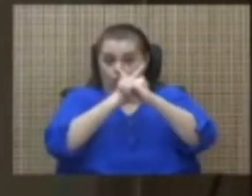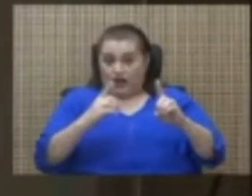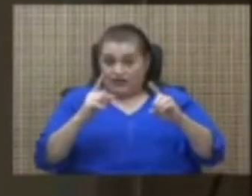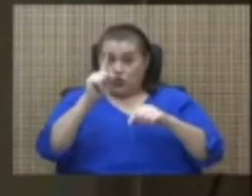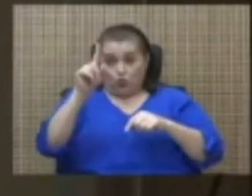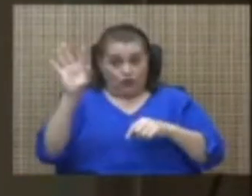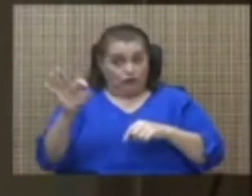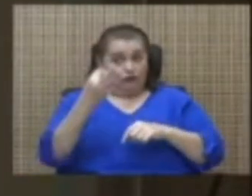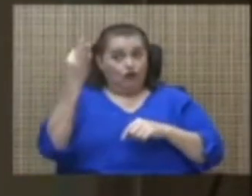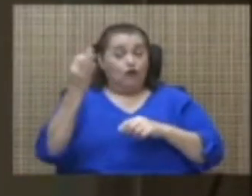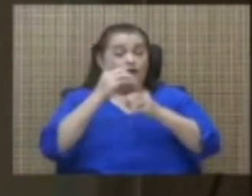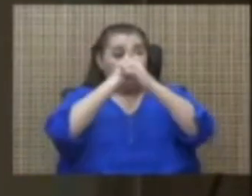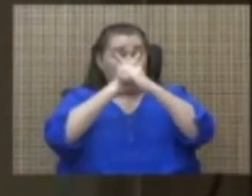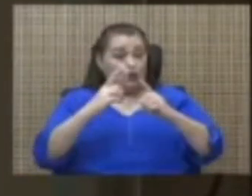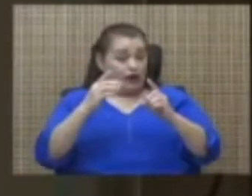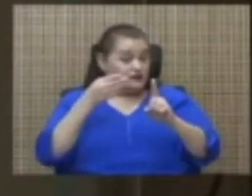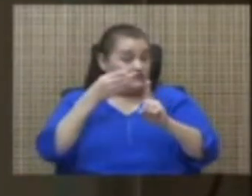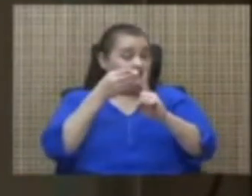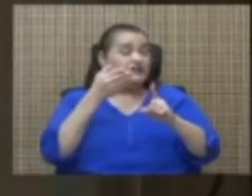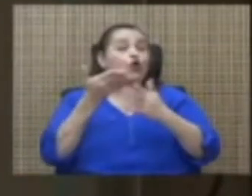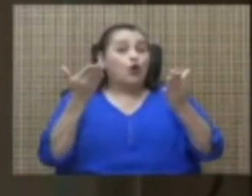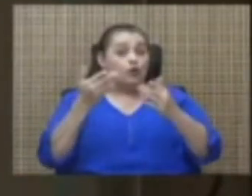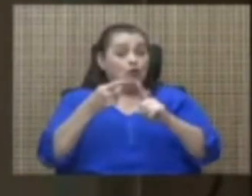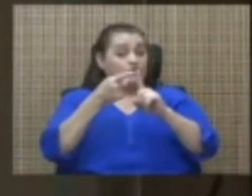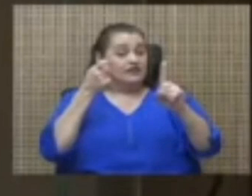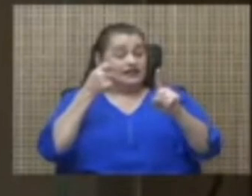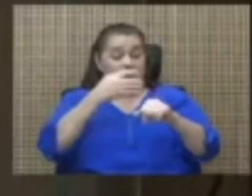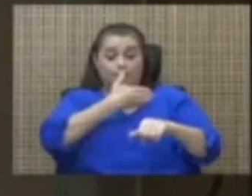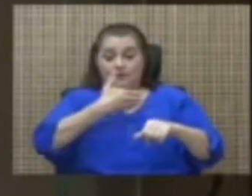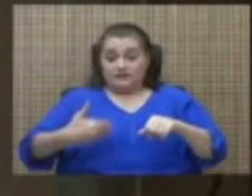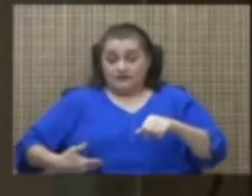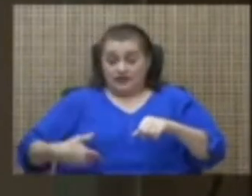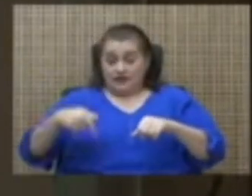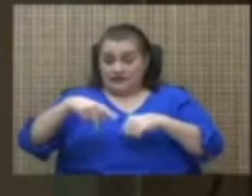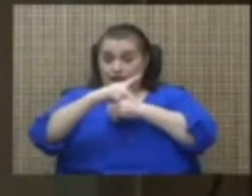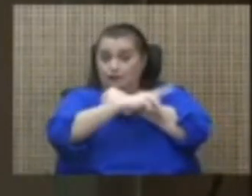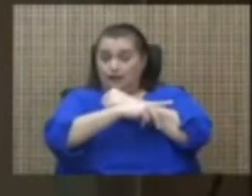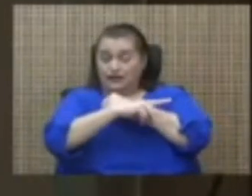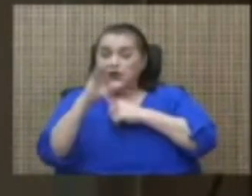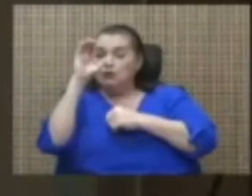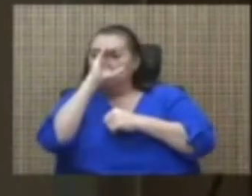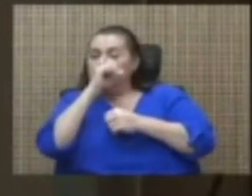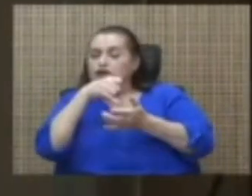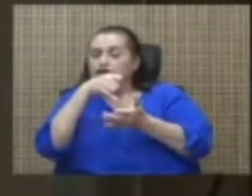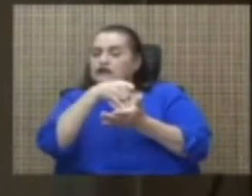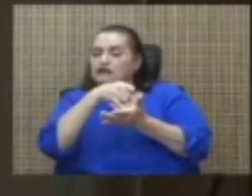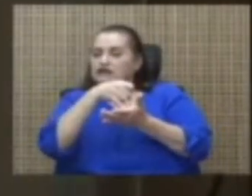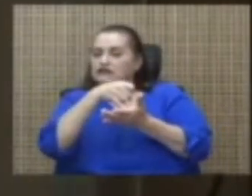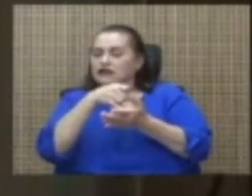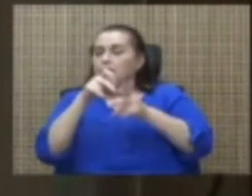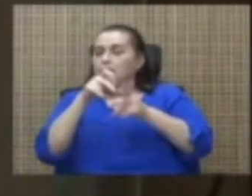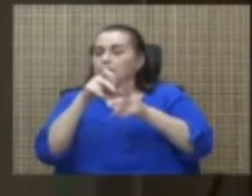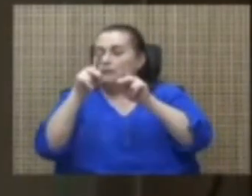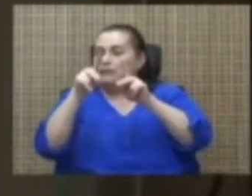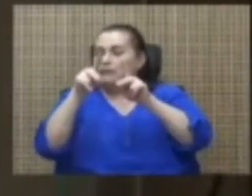democracias se ven afectadas es precisamente cuando desde la presidencia de la república se busca debilitar a los opositores.